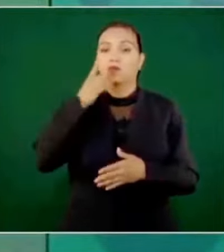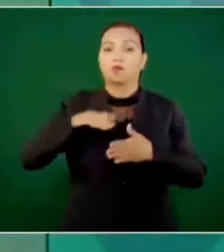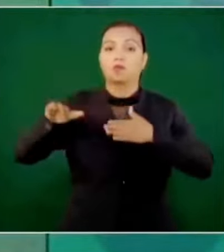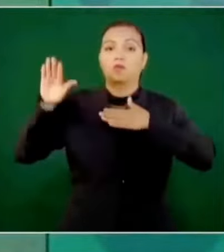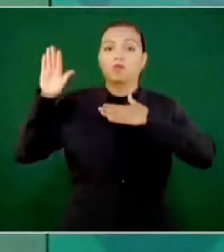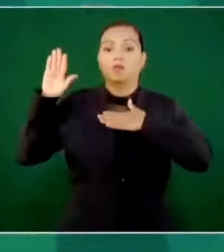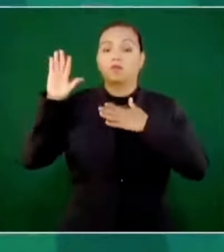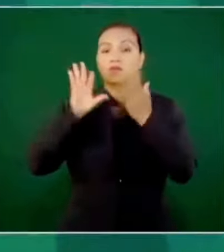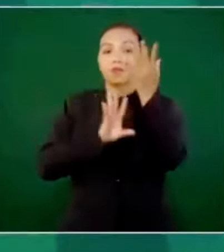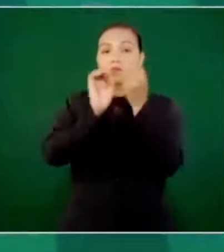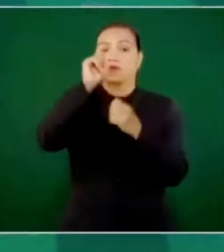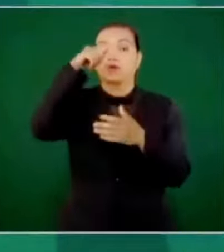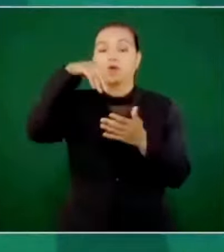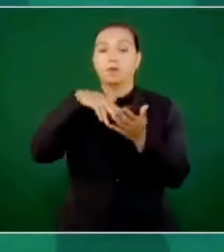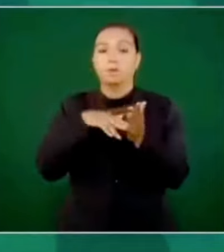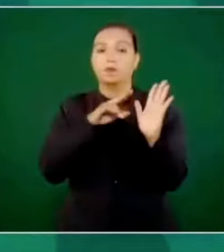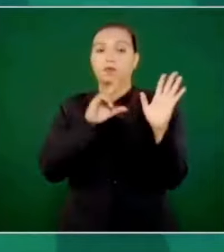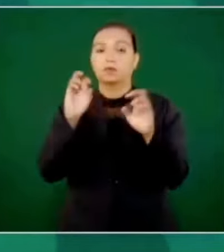1857,